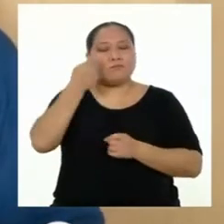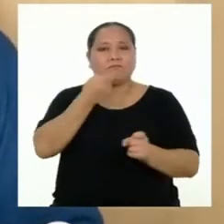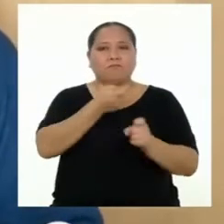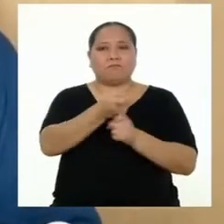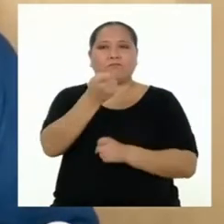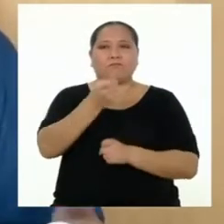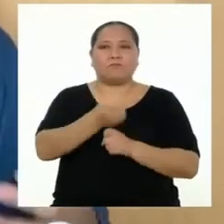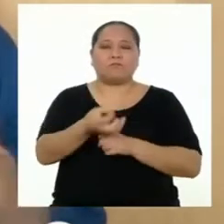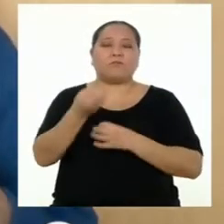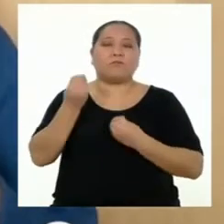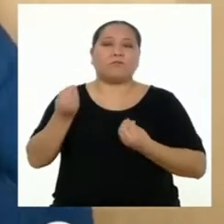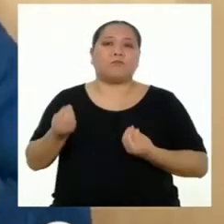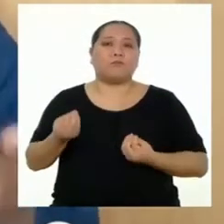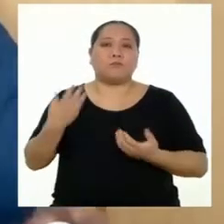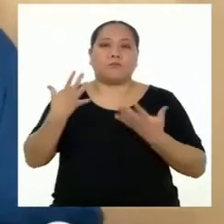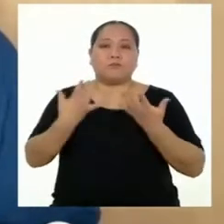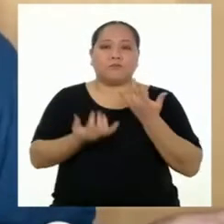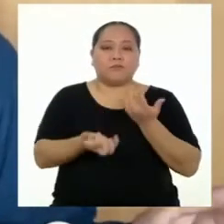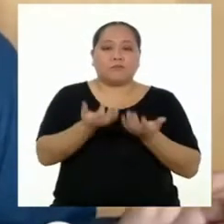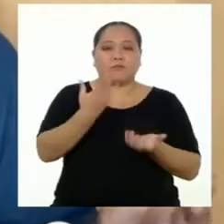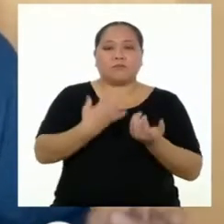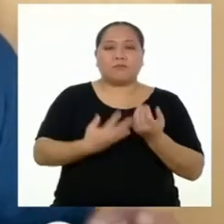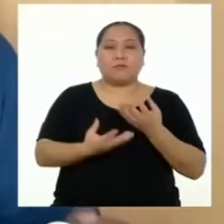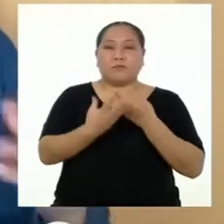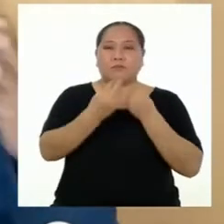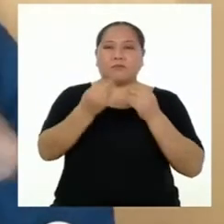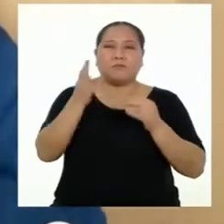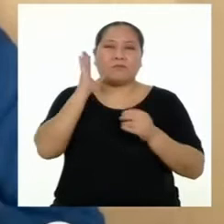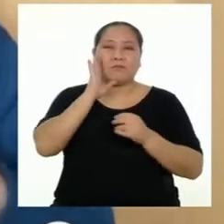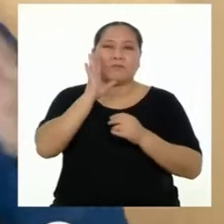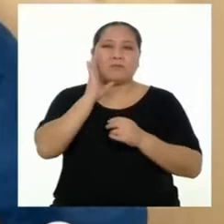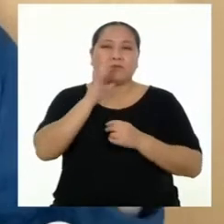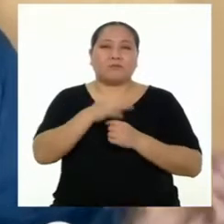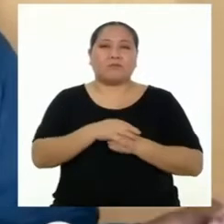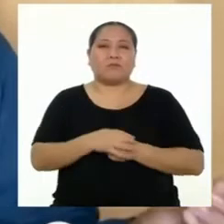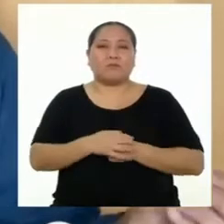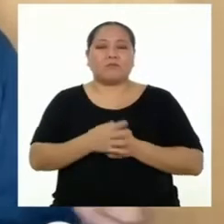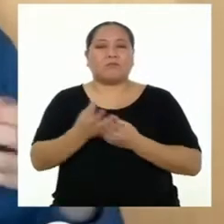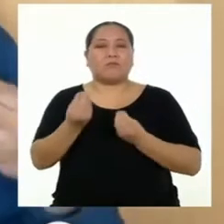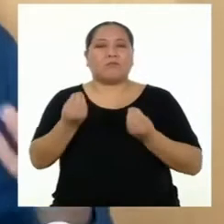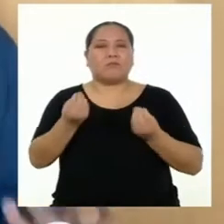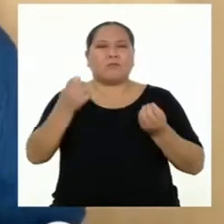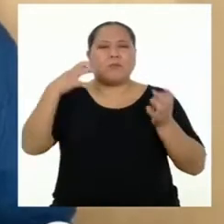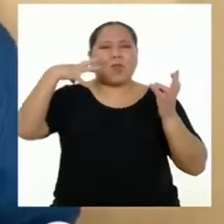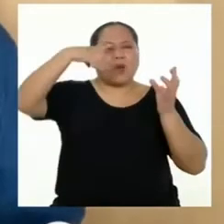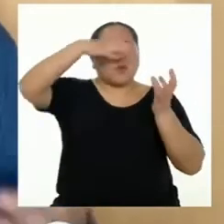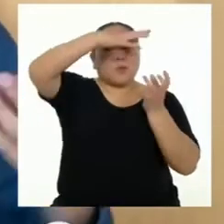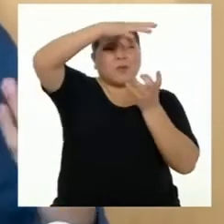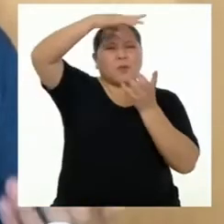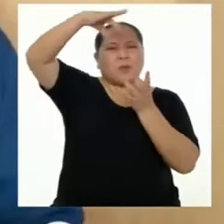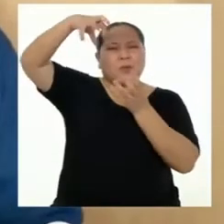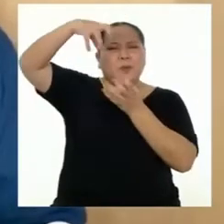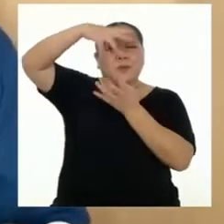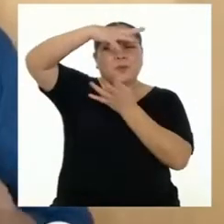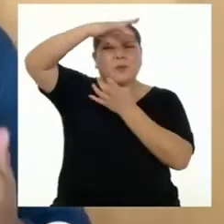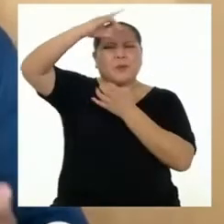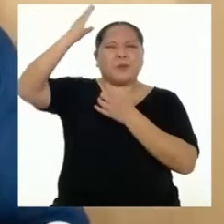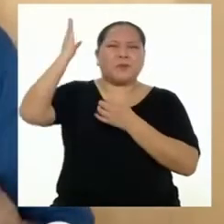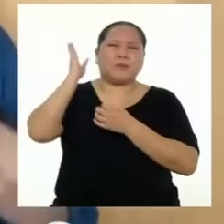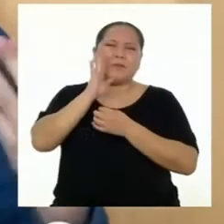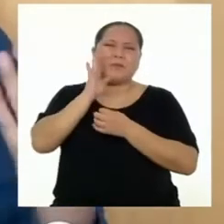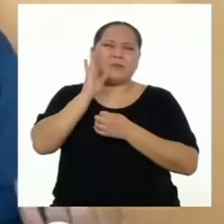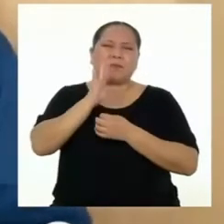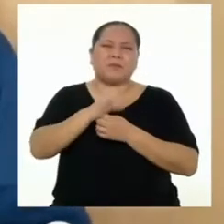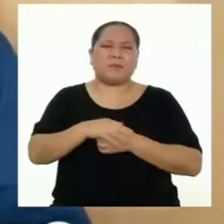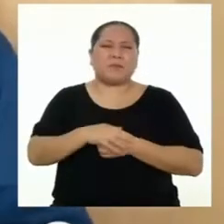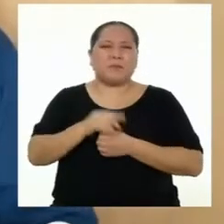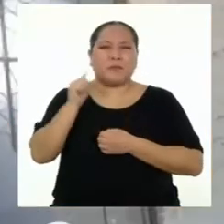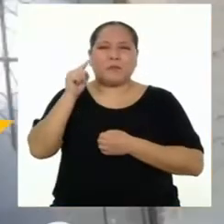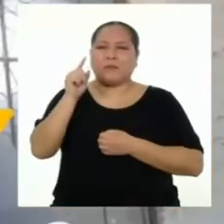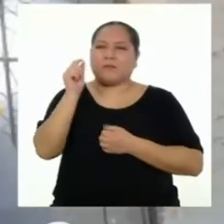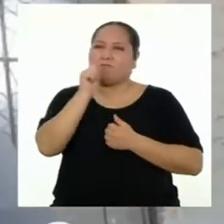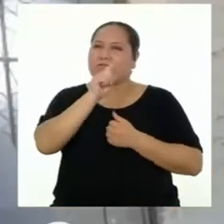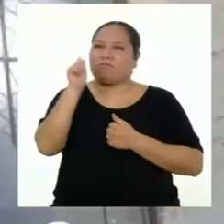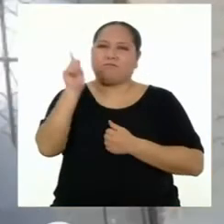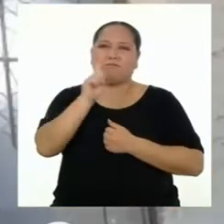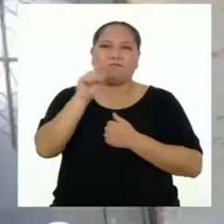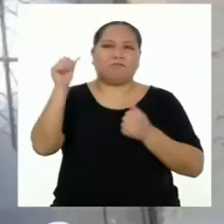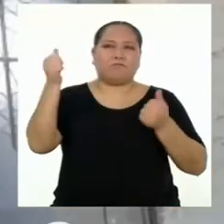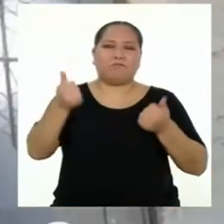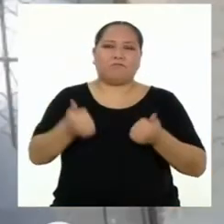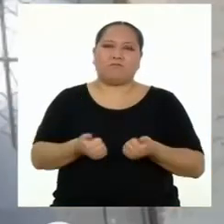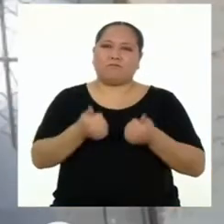Porque al quemarlas se genera mucha contaminación y sale mucho humo. Y no creo que eso sea bueno para la salud de las personas.